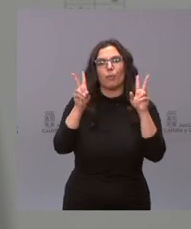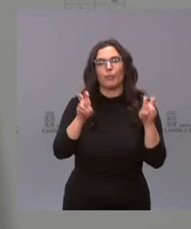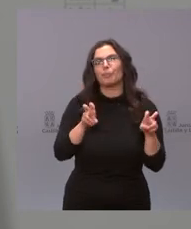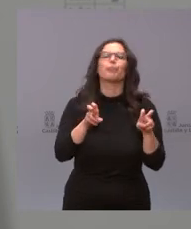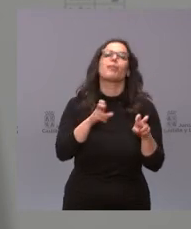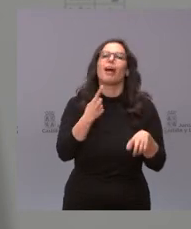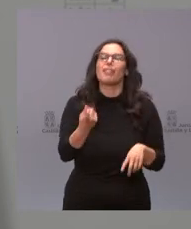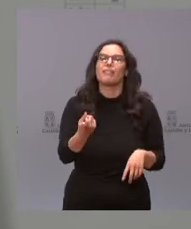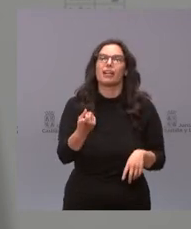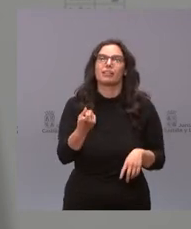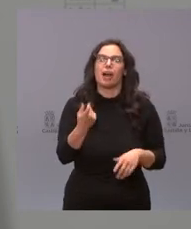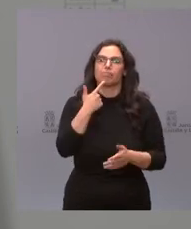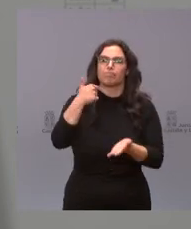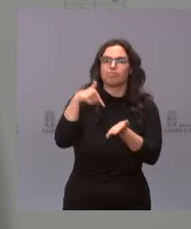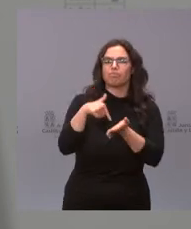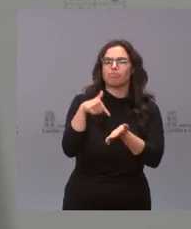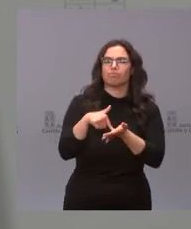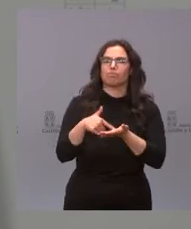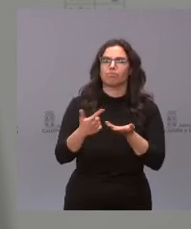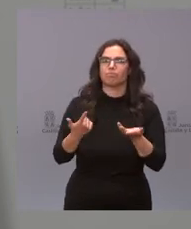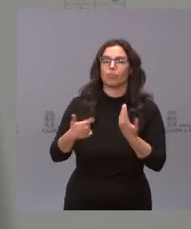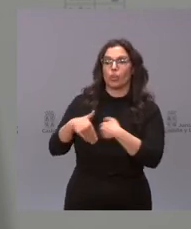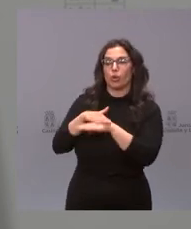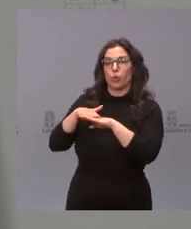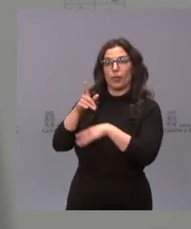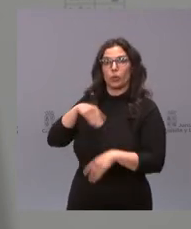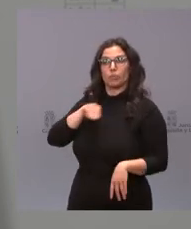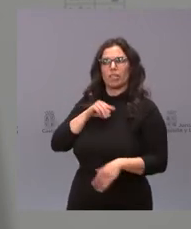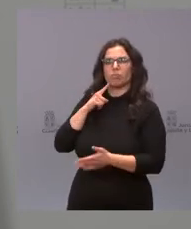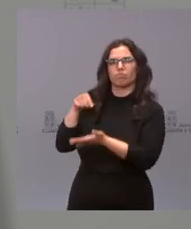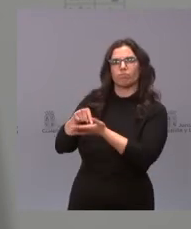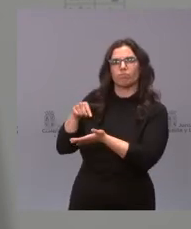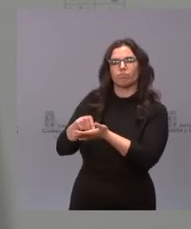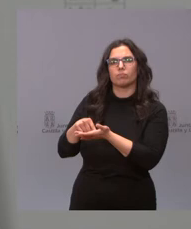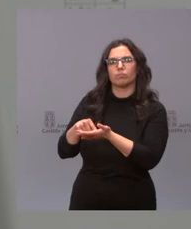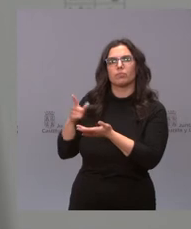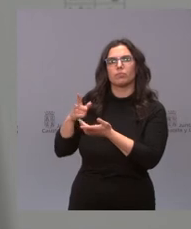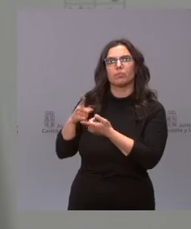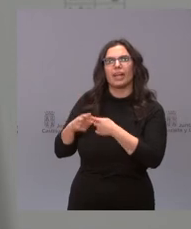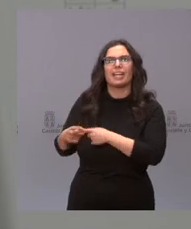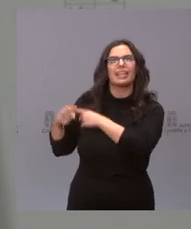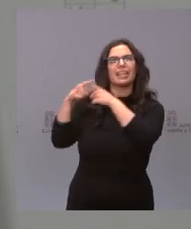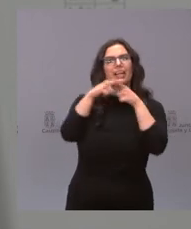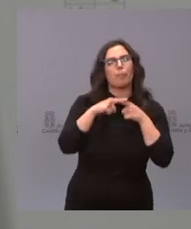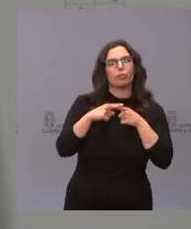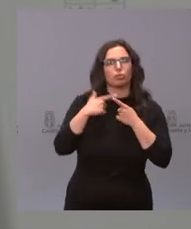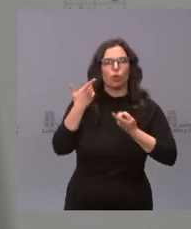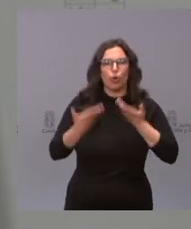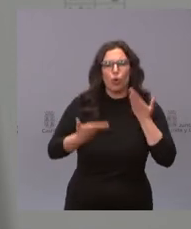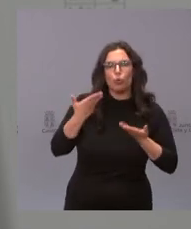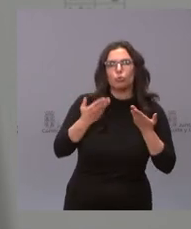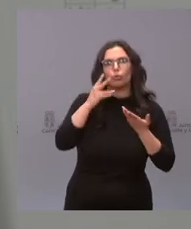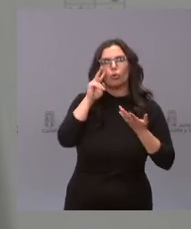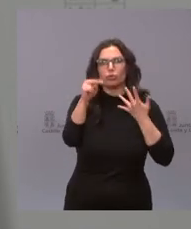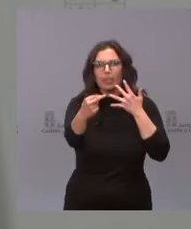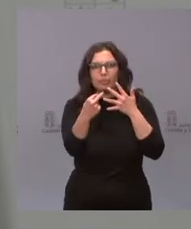necesidad de exigir al gobierno de España un reparto justo y transparente